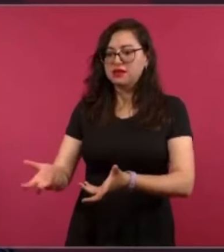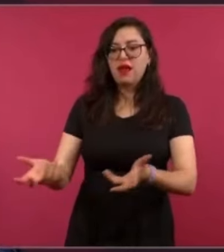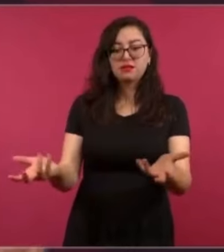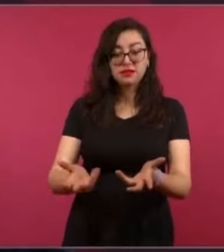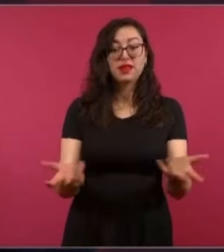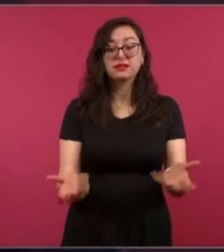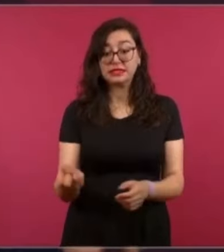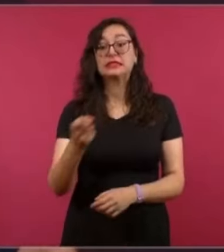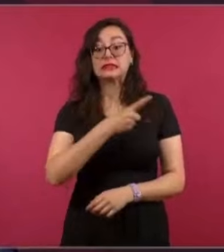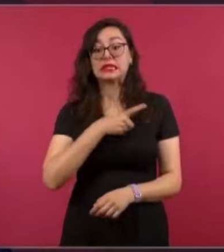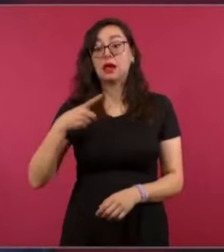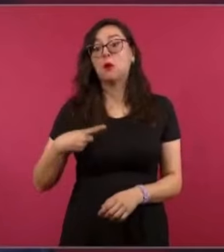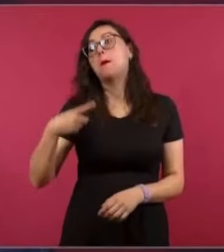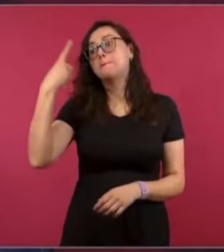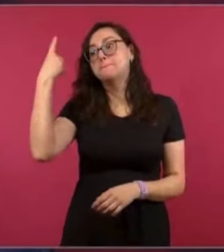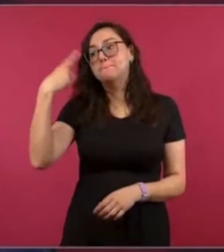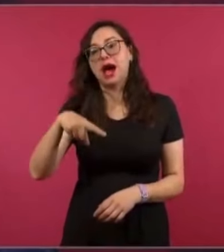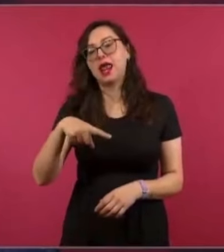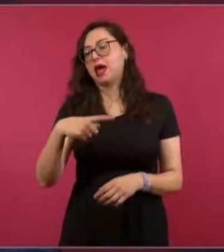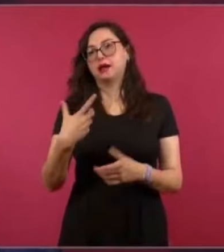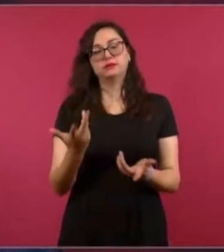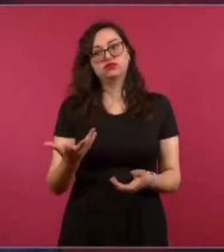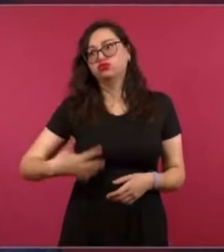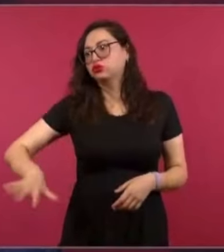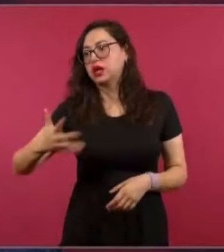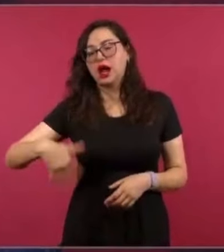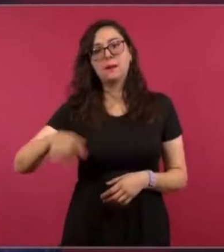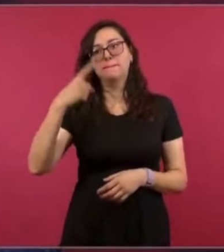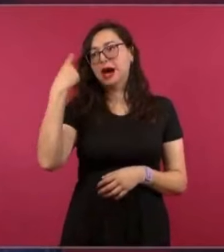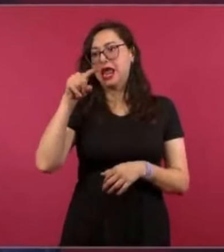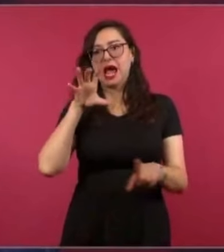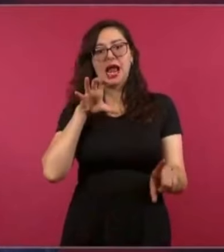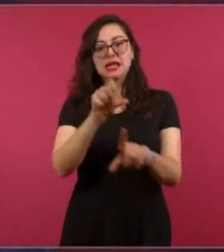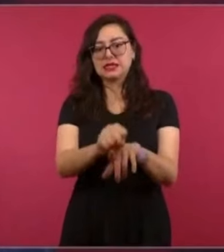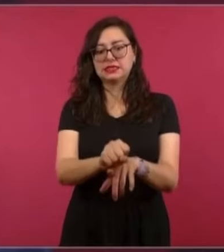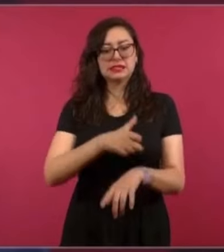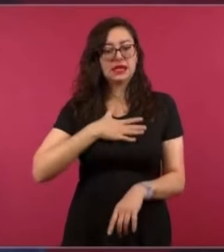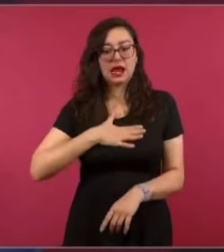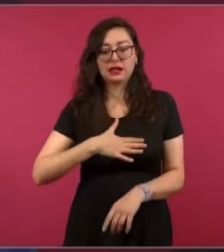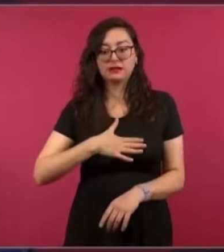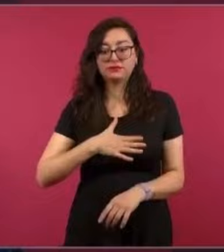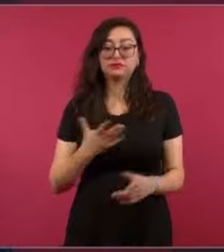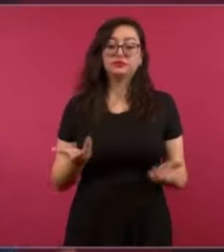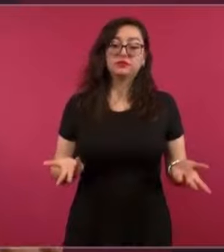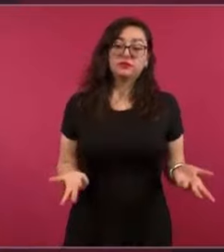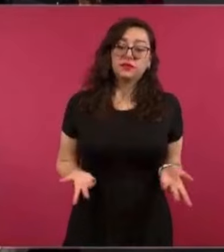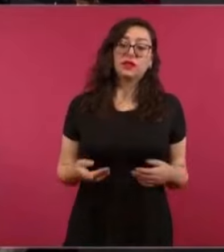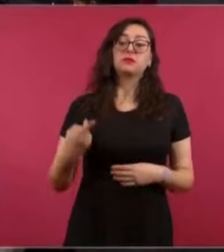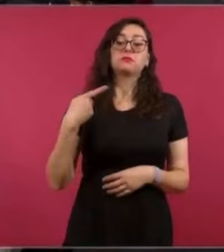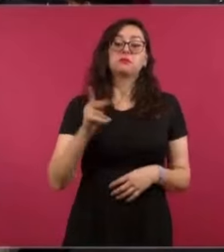que son muy elementales y tienen